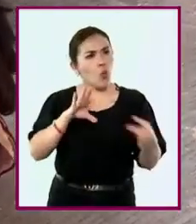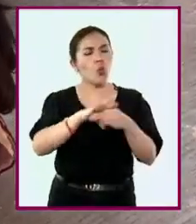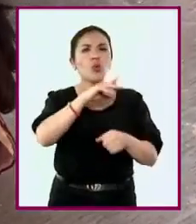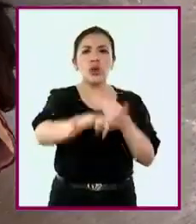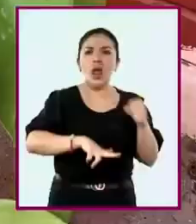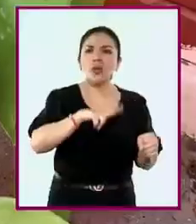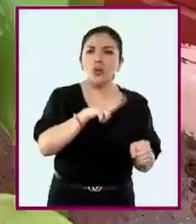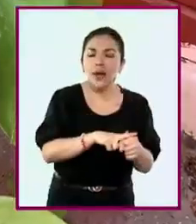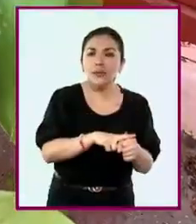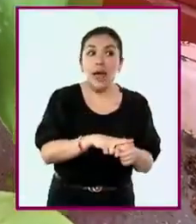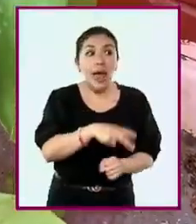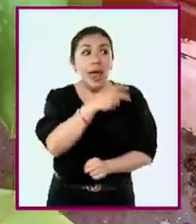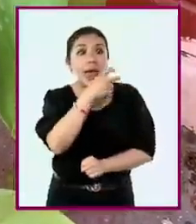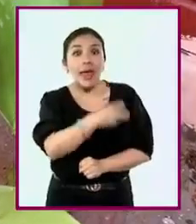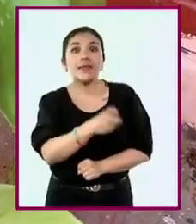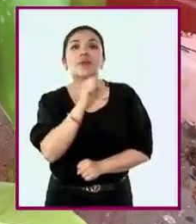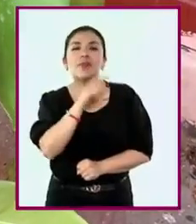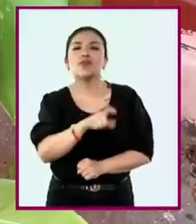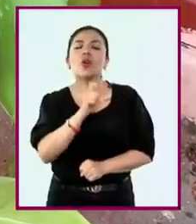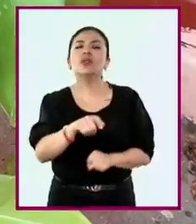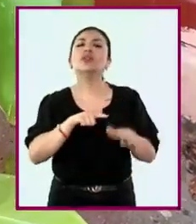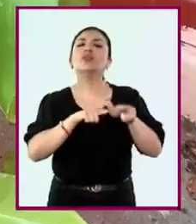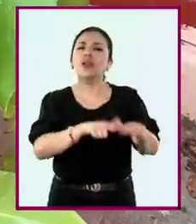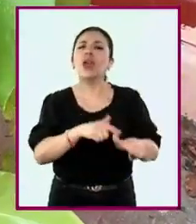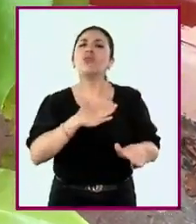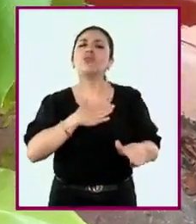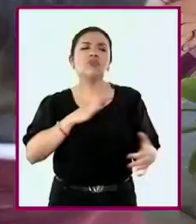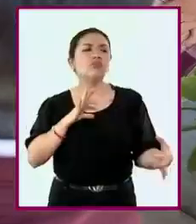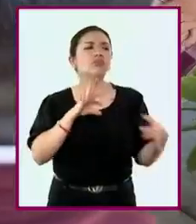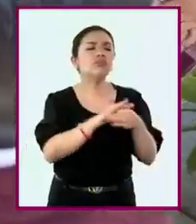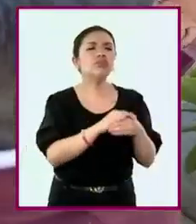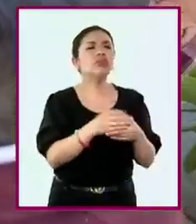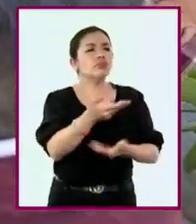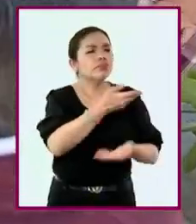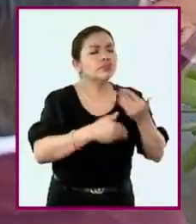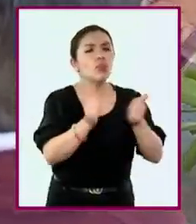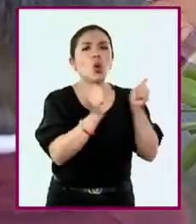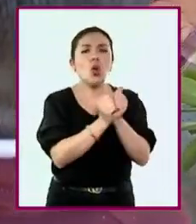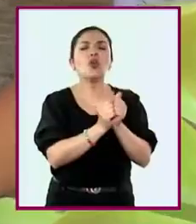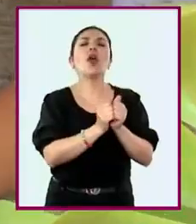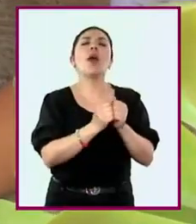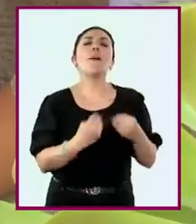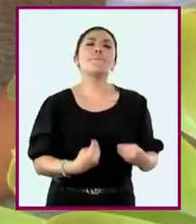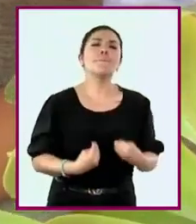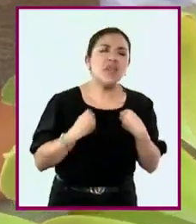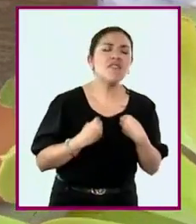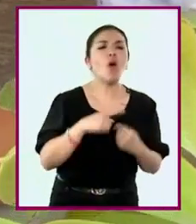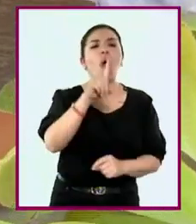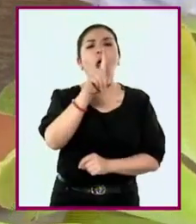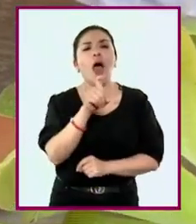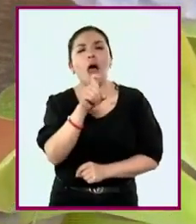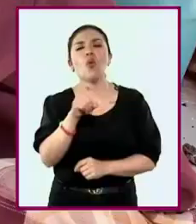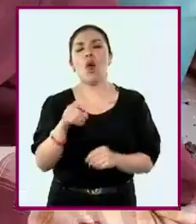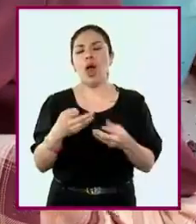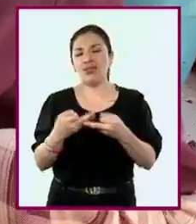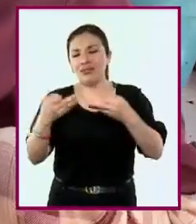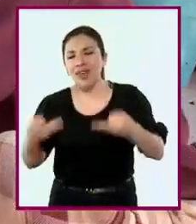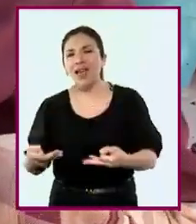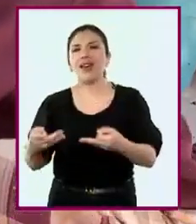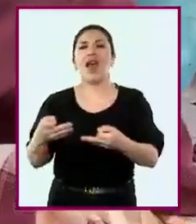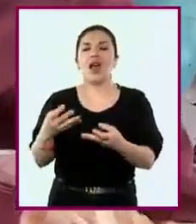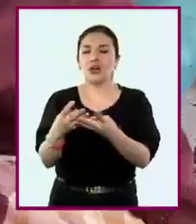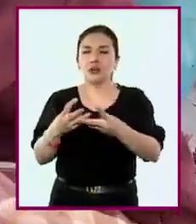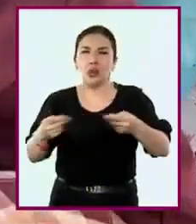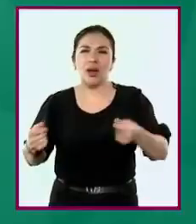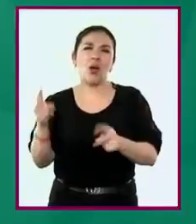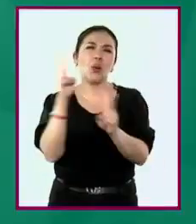naturaleza y que esta es una continua interacción entre seres vivos, agua, aire y suelo, entre